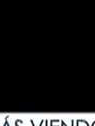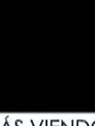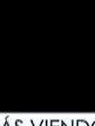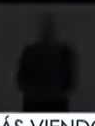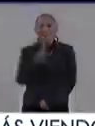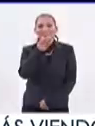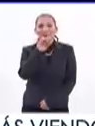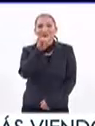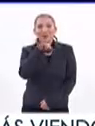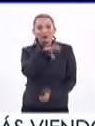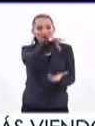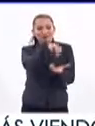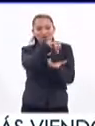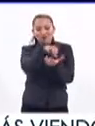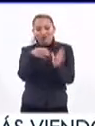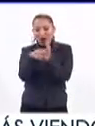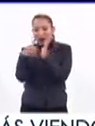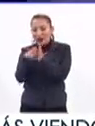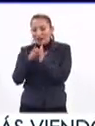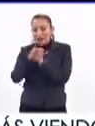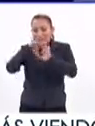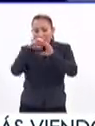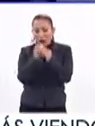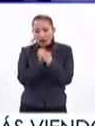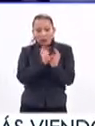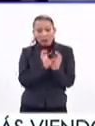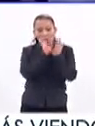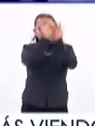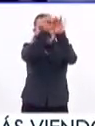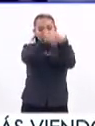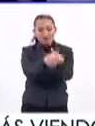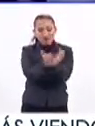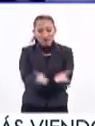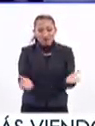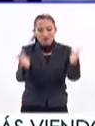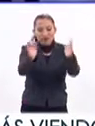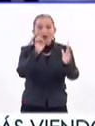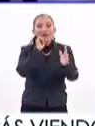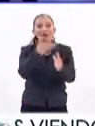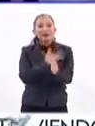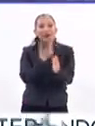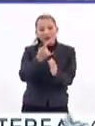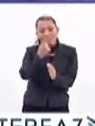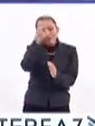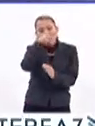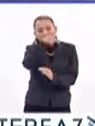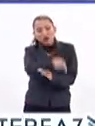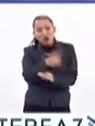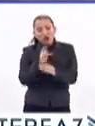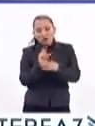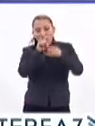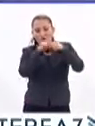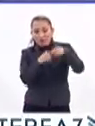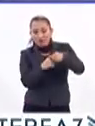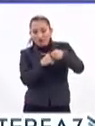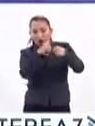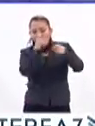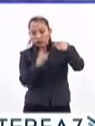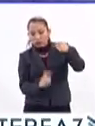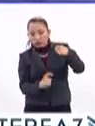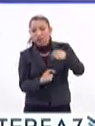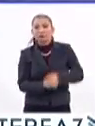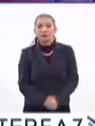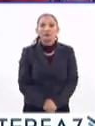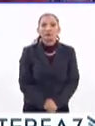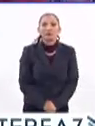El robot recolecta pelotas y cubos para después depositarlos en un andér, además cuenta con la facilidad de colgarse y descolgarse.